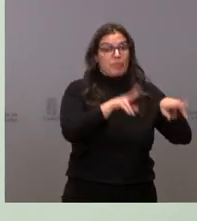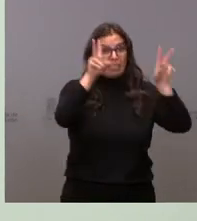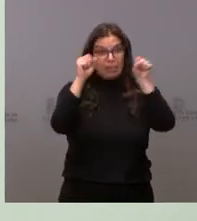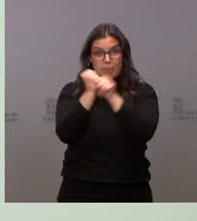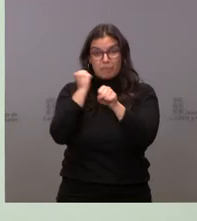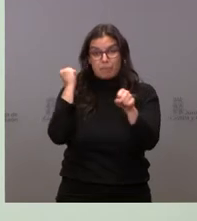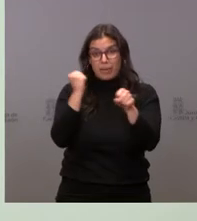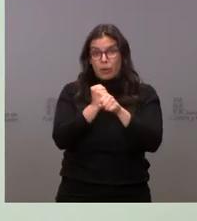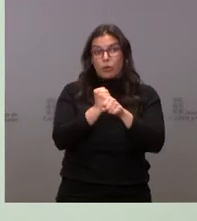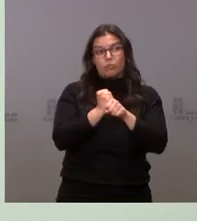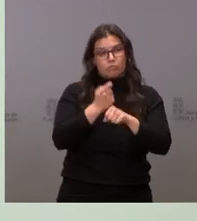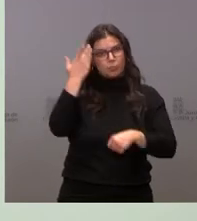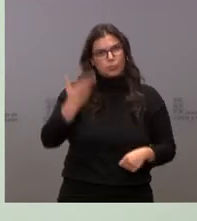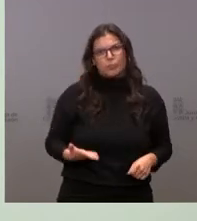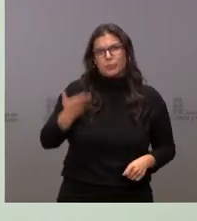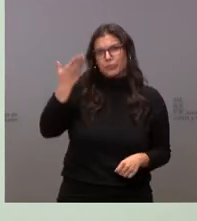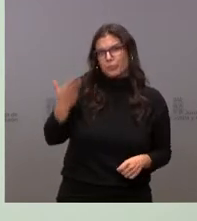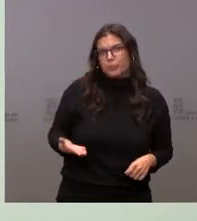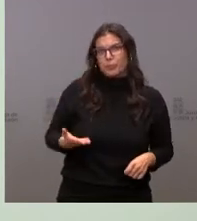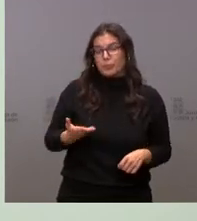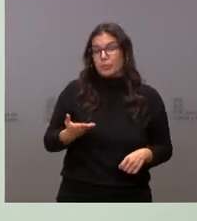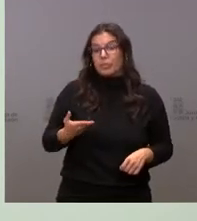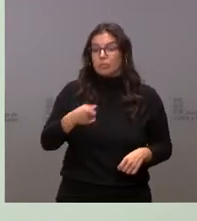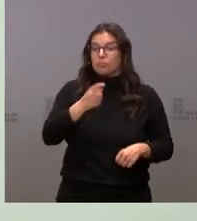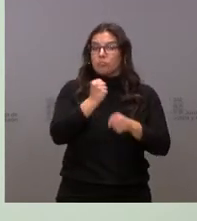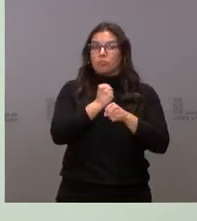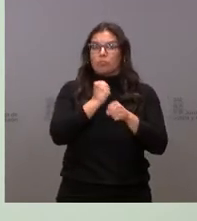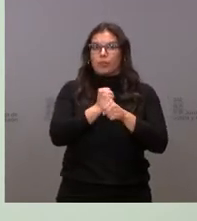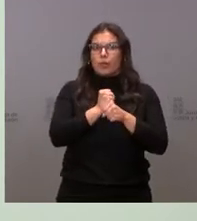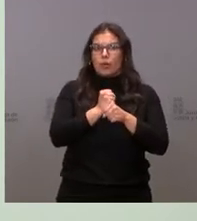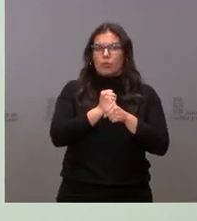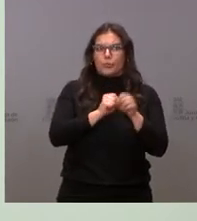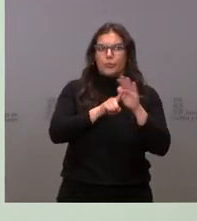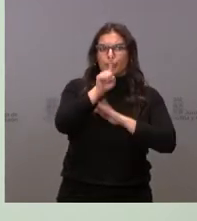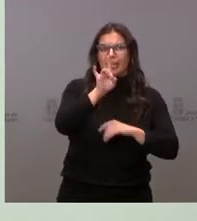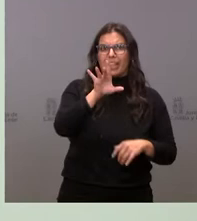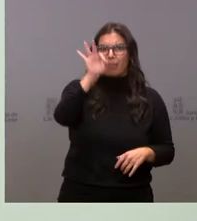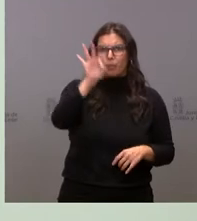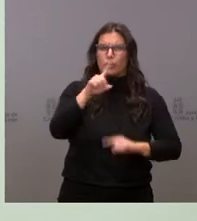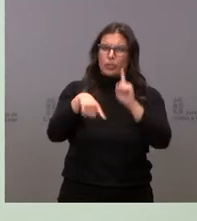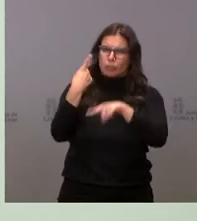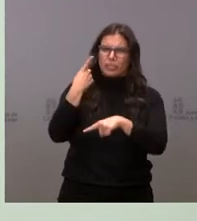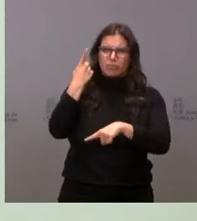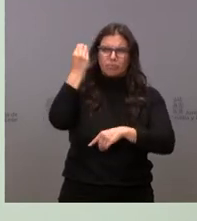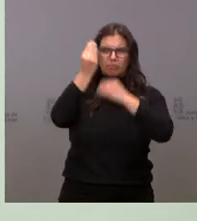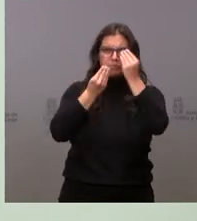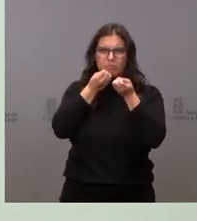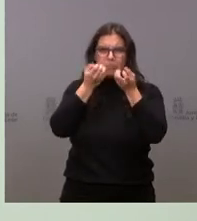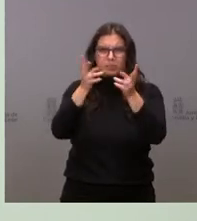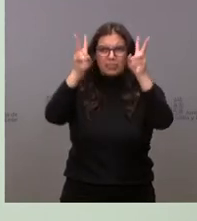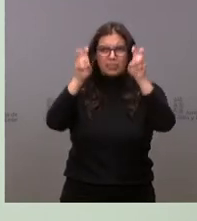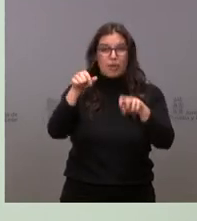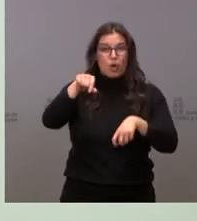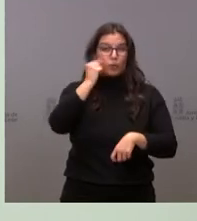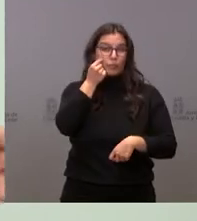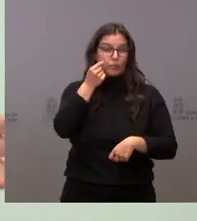especialmente relevante, que tiene un crecimiento del 15%. Luego haré alguna reflexión sobre los datos que hemos